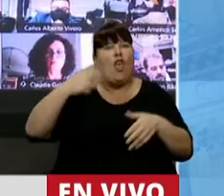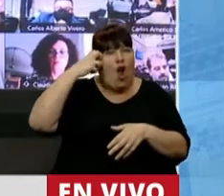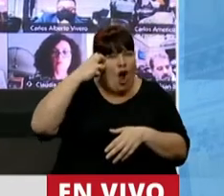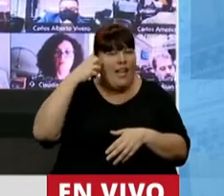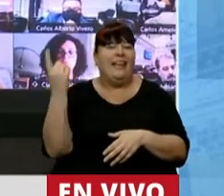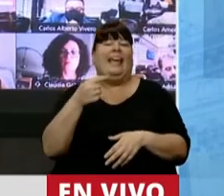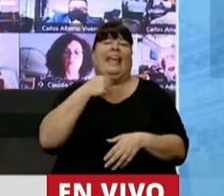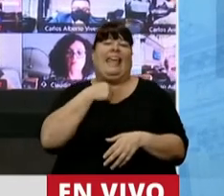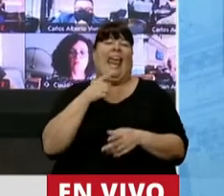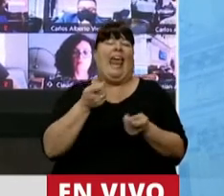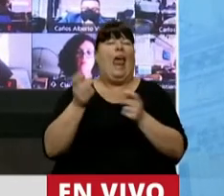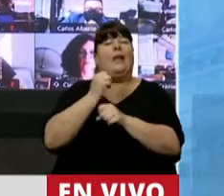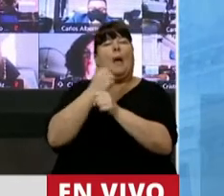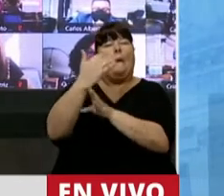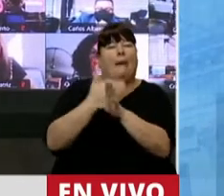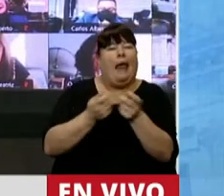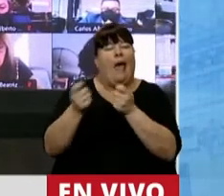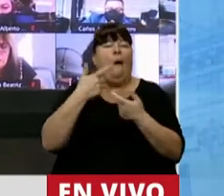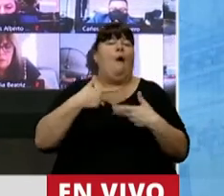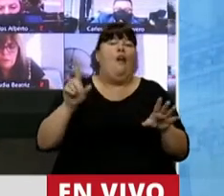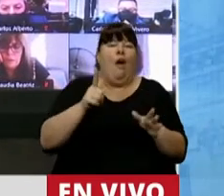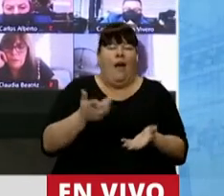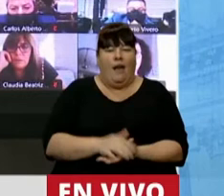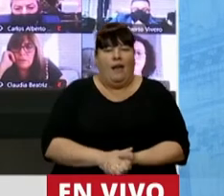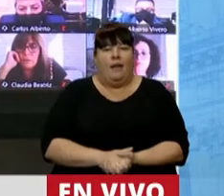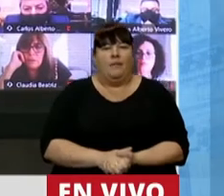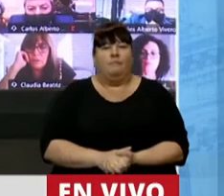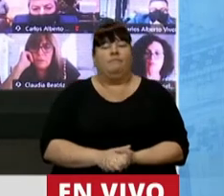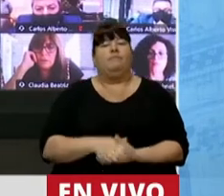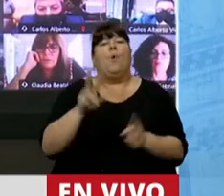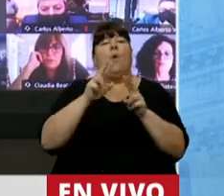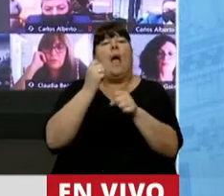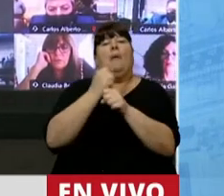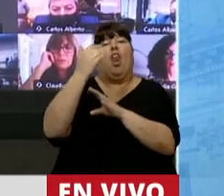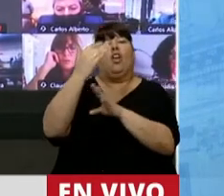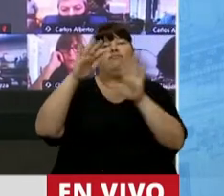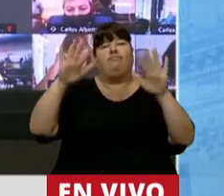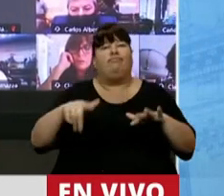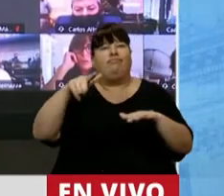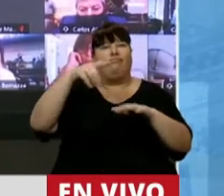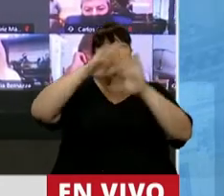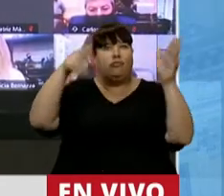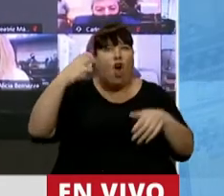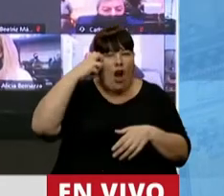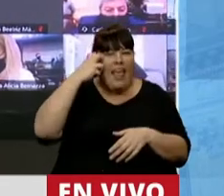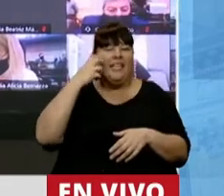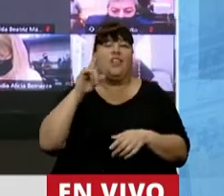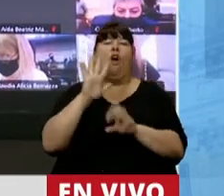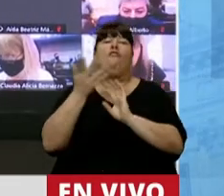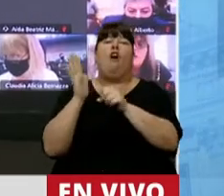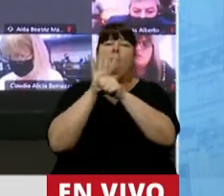que han querido inoperativizar y desnaturalizar, menguando el rol del Parlamento, avasallando y